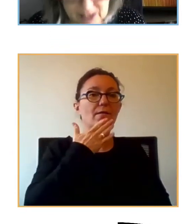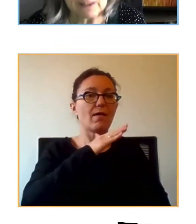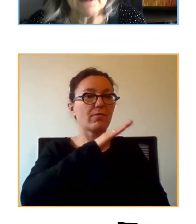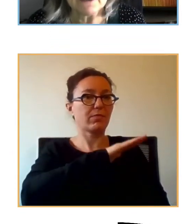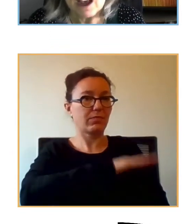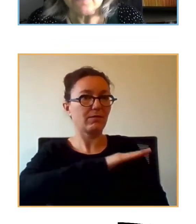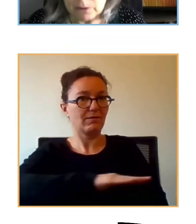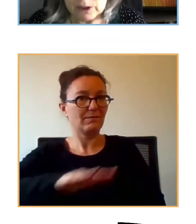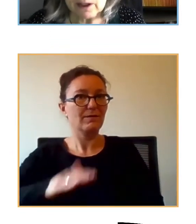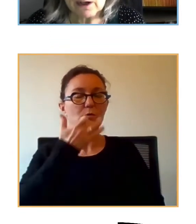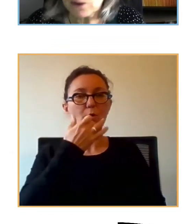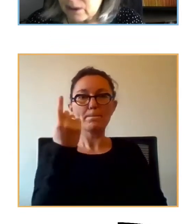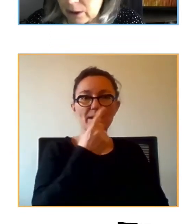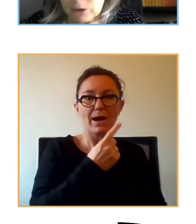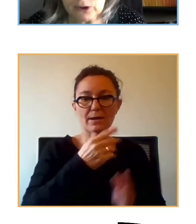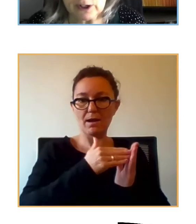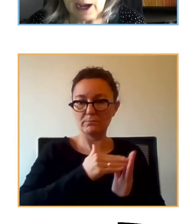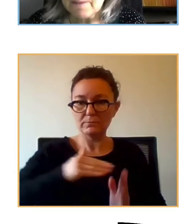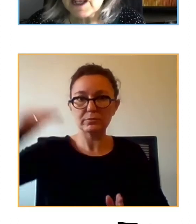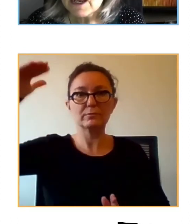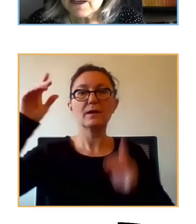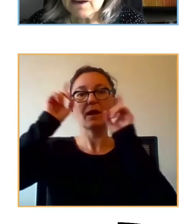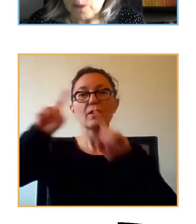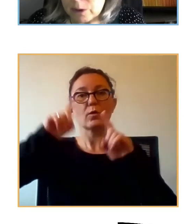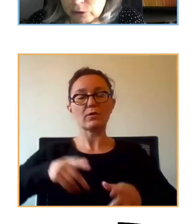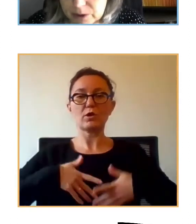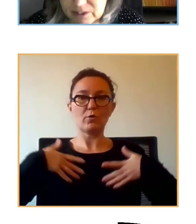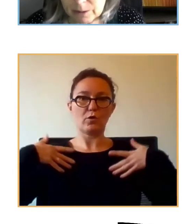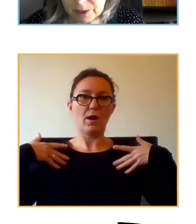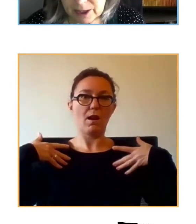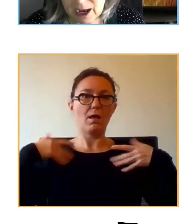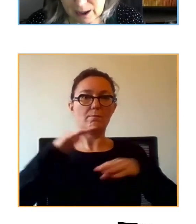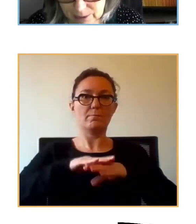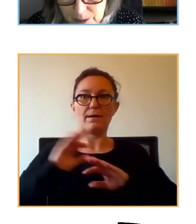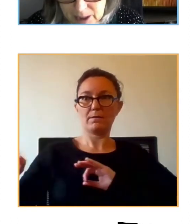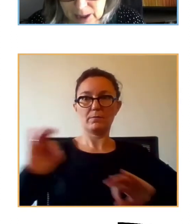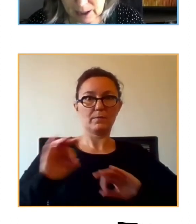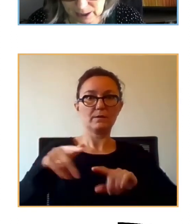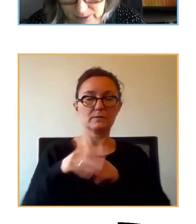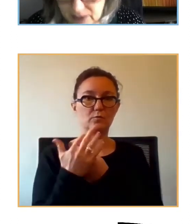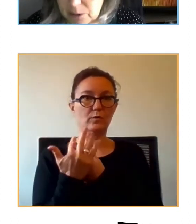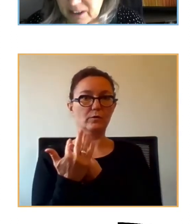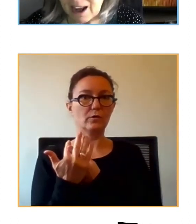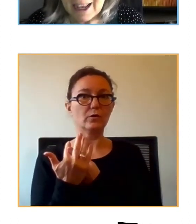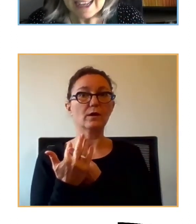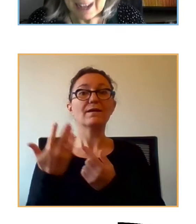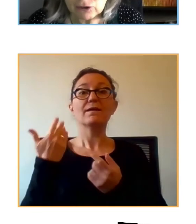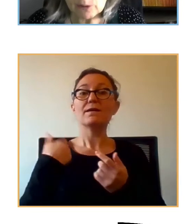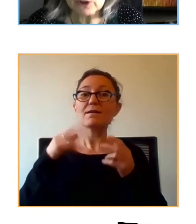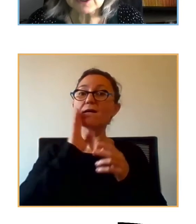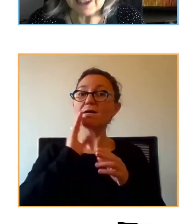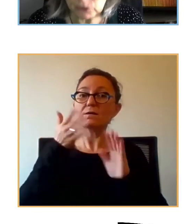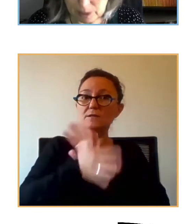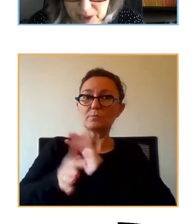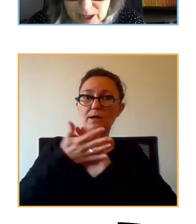primeras etapas favorecer la educación emocional y como hemos visto ya de una manera transversal dar